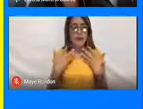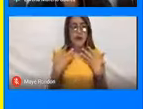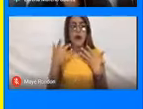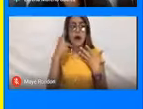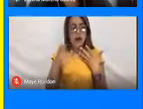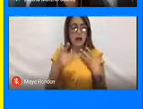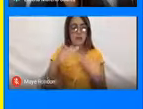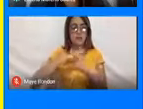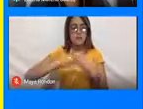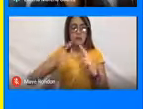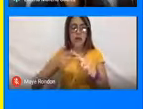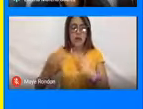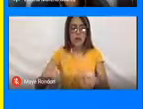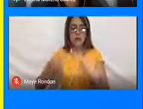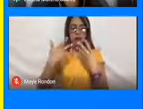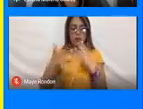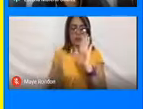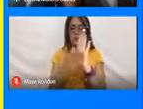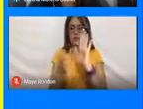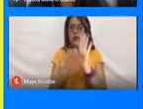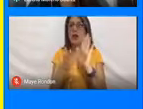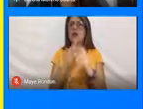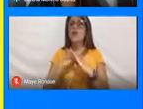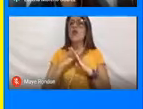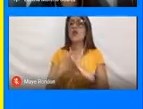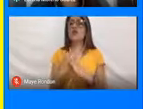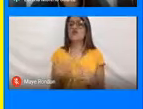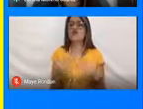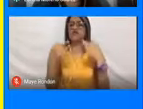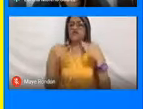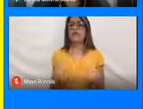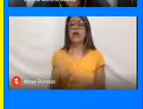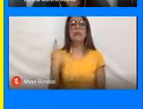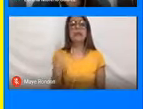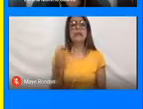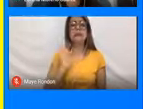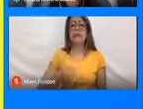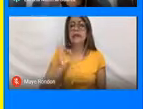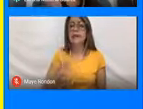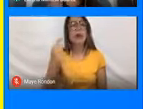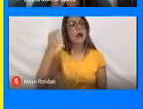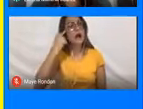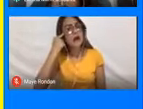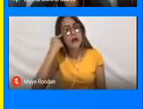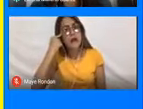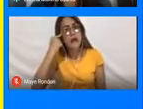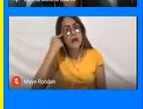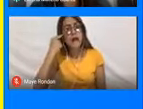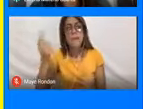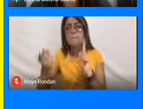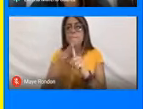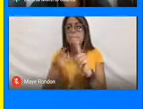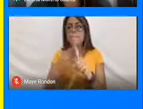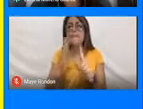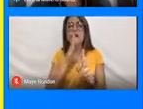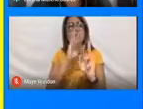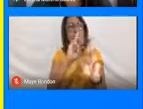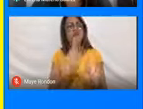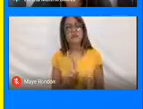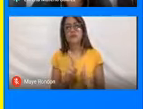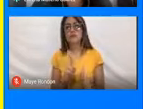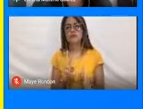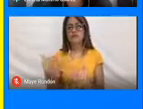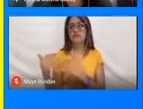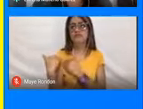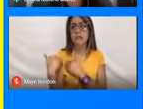a garantizar, ¿cierto? Cuando hablamos de seguridad, lo primero que siempre pensamos que el primer respondiente del